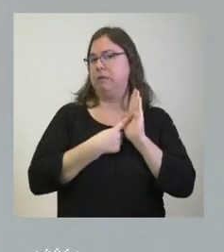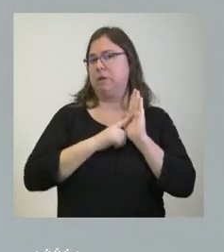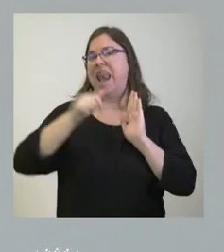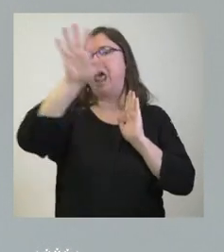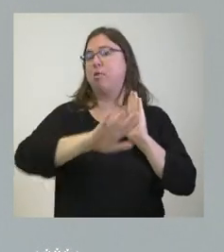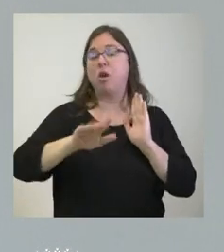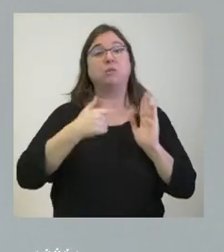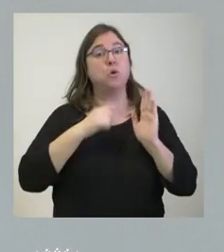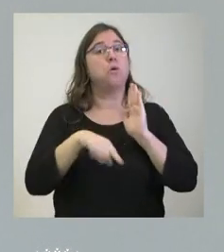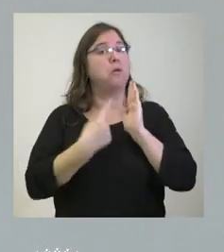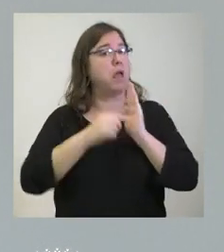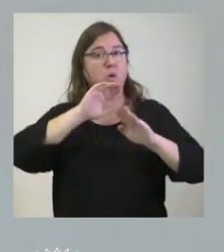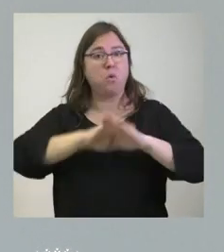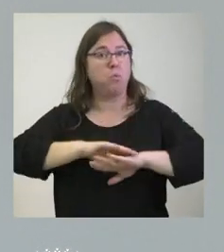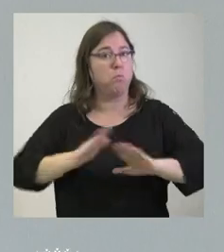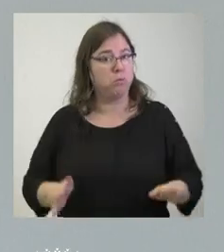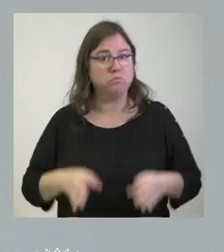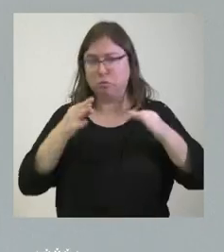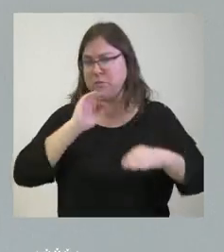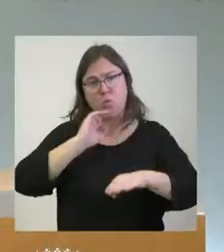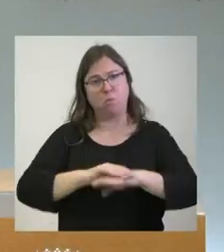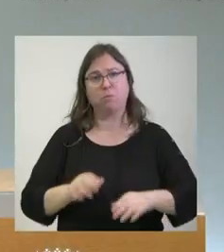cumplimos y en este caso también la cumpliremos como es natural